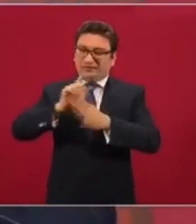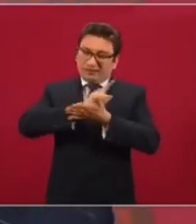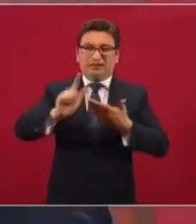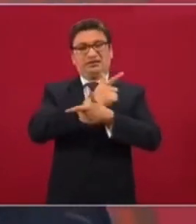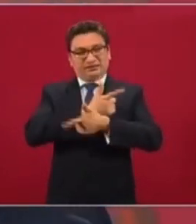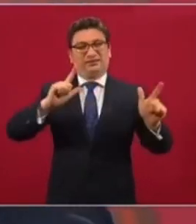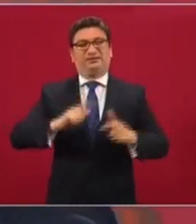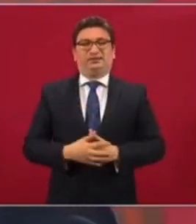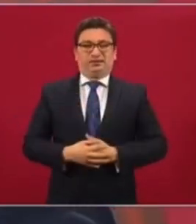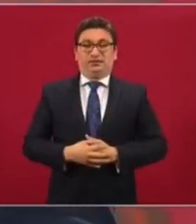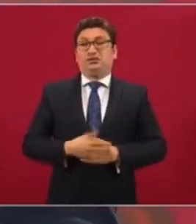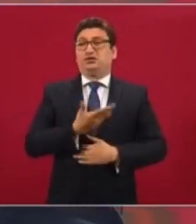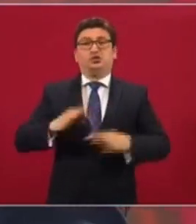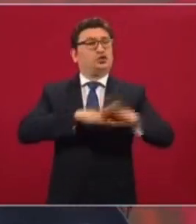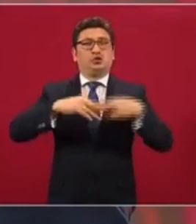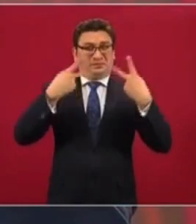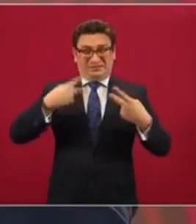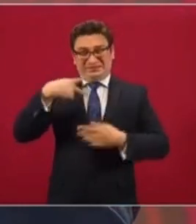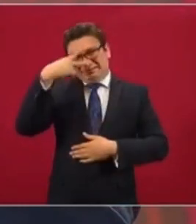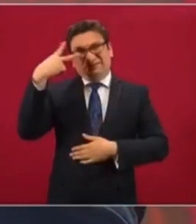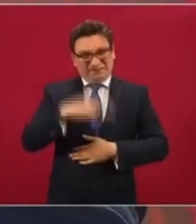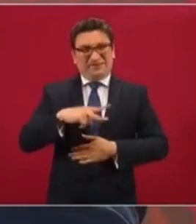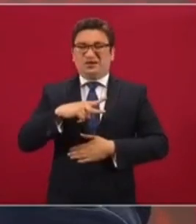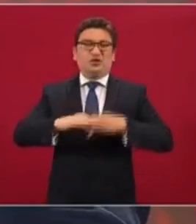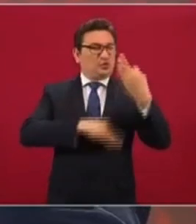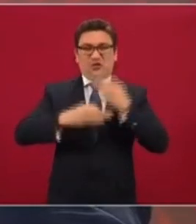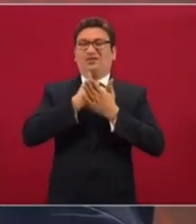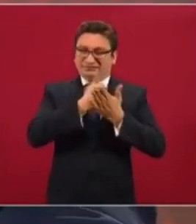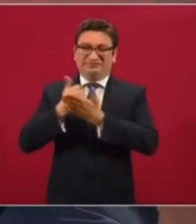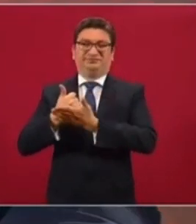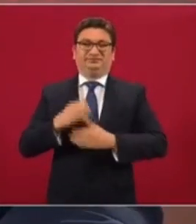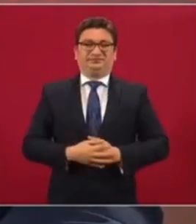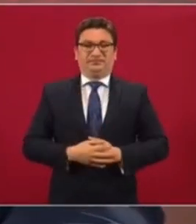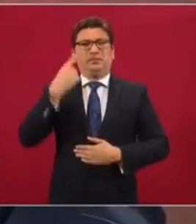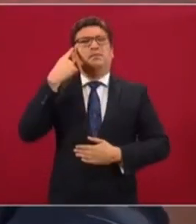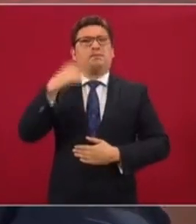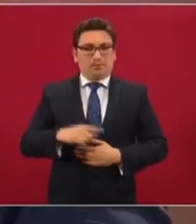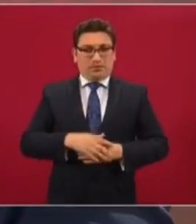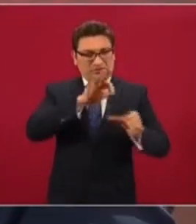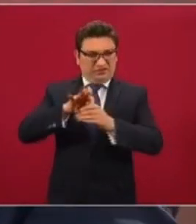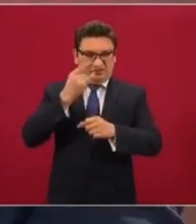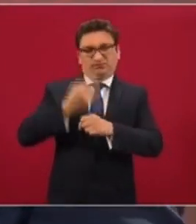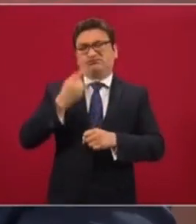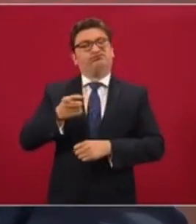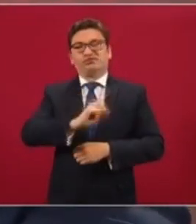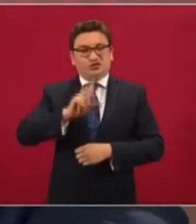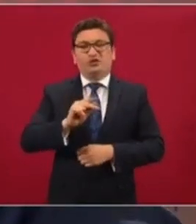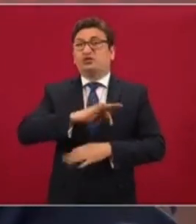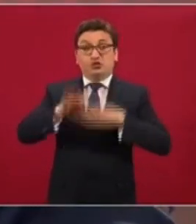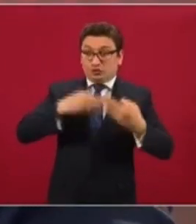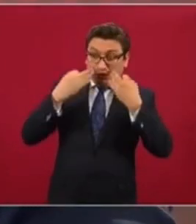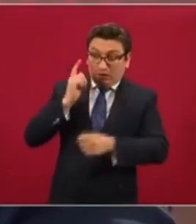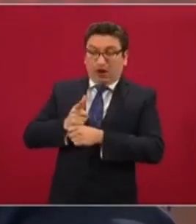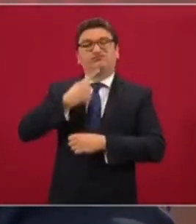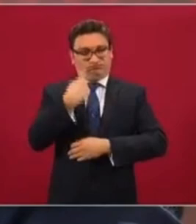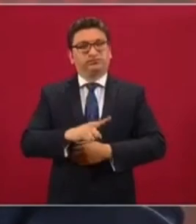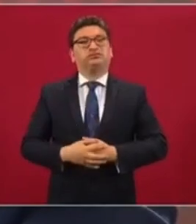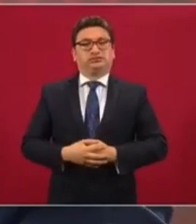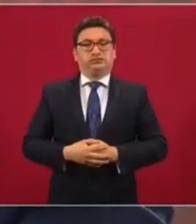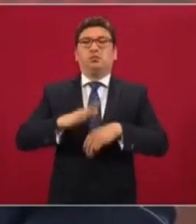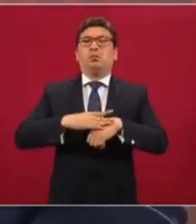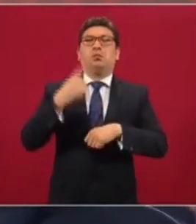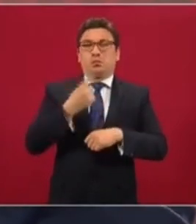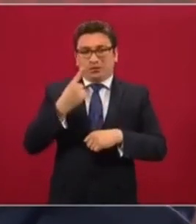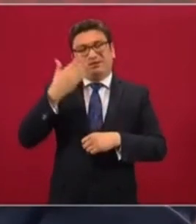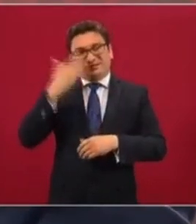limpias, sean libres. Y que todos los mexicanos, todos, ayudemos. Para que no haya fraude electoral. Y todos denunciemos. Porque